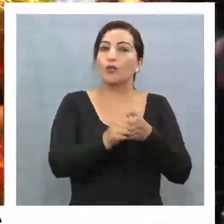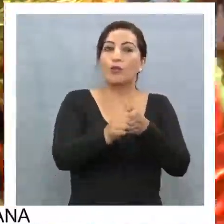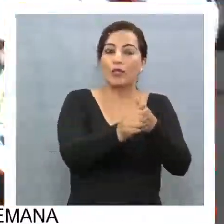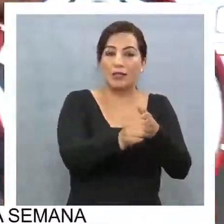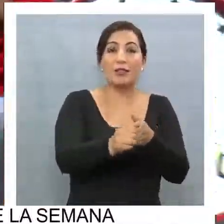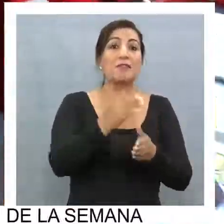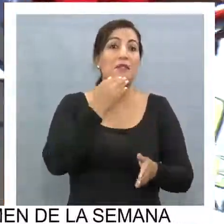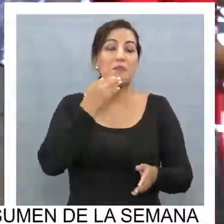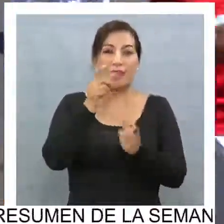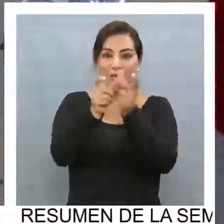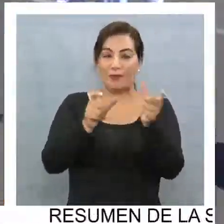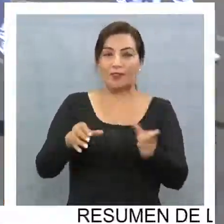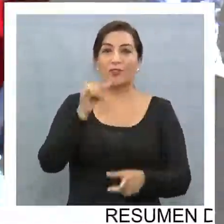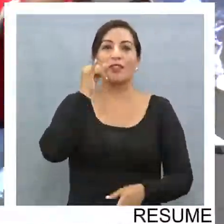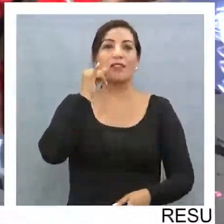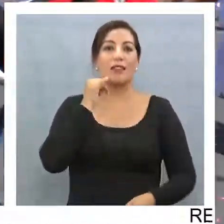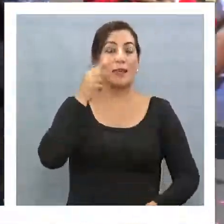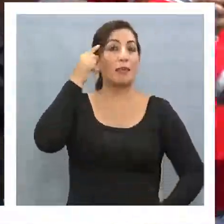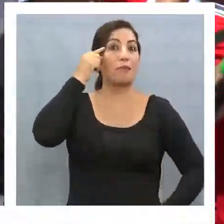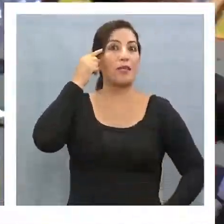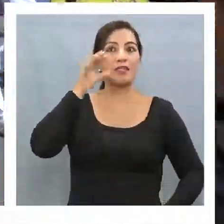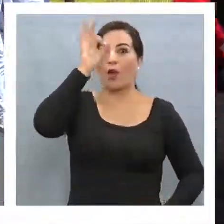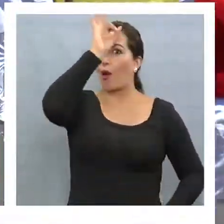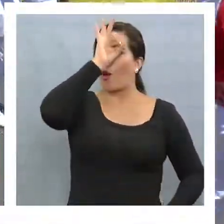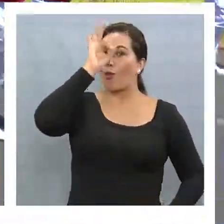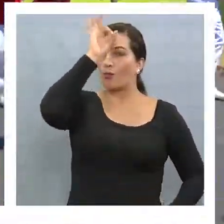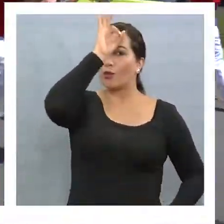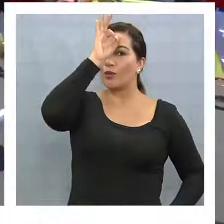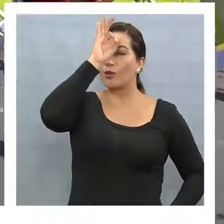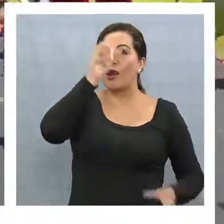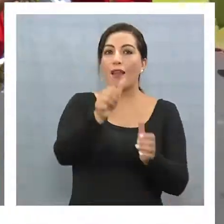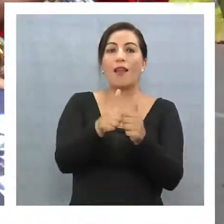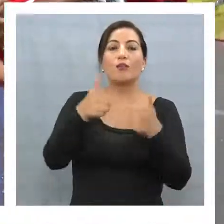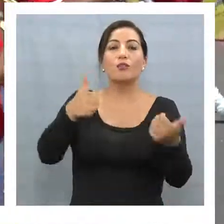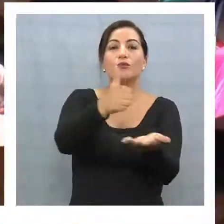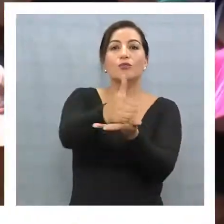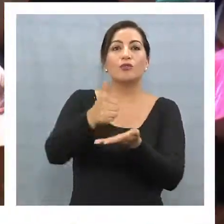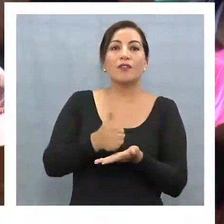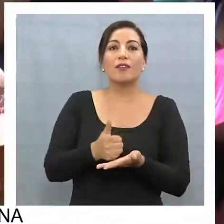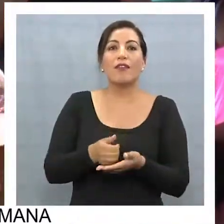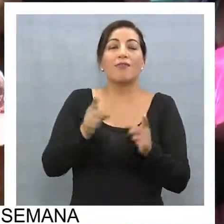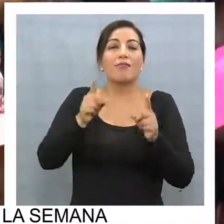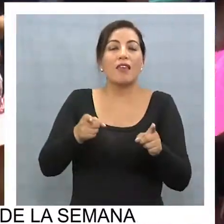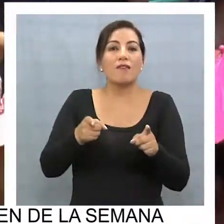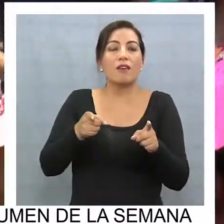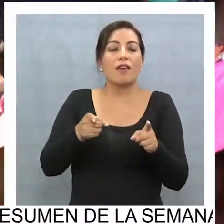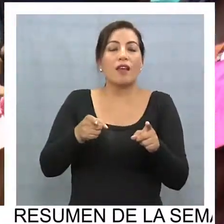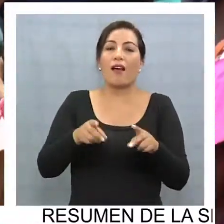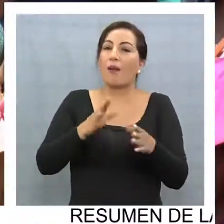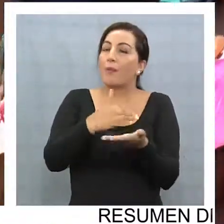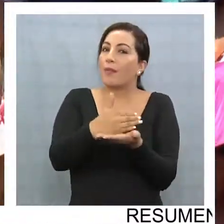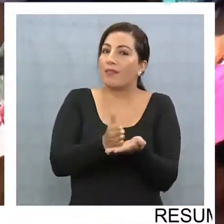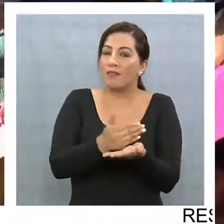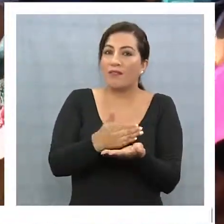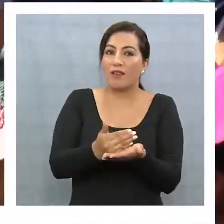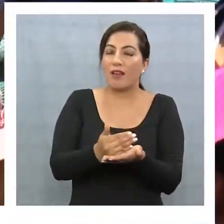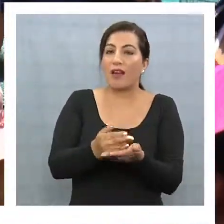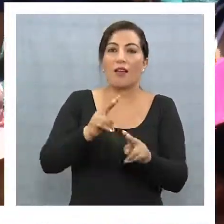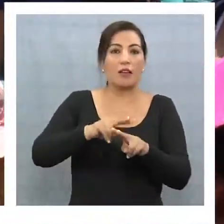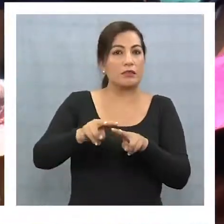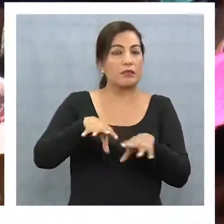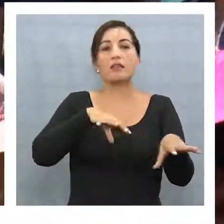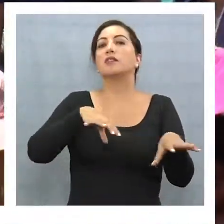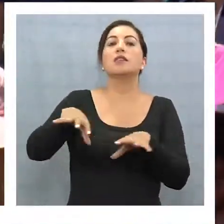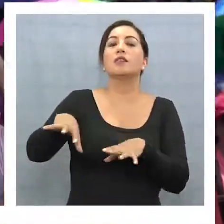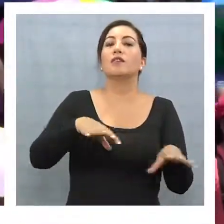iquiqueños quienes consideran que las autoridades deben organizarse y propiciar eventos que garanticen